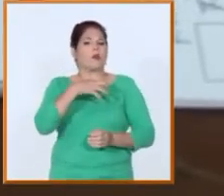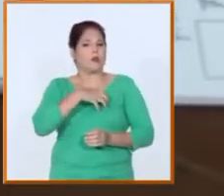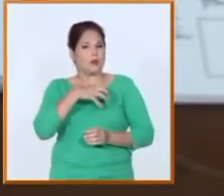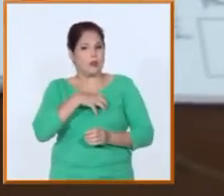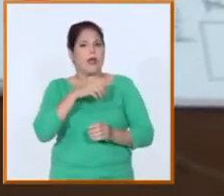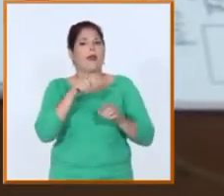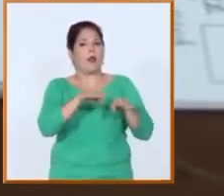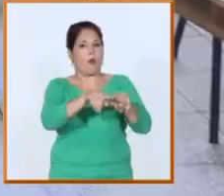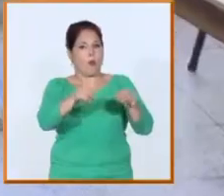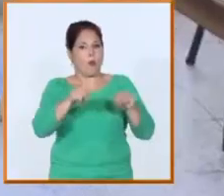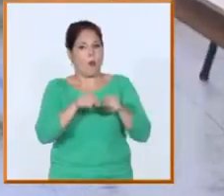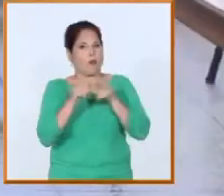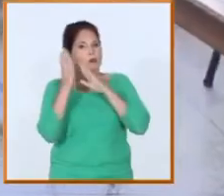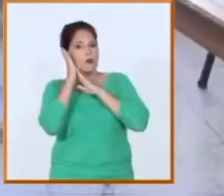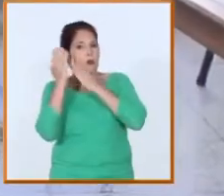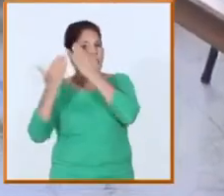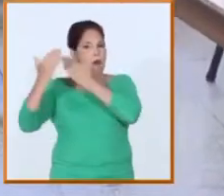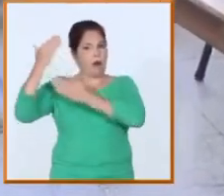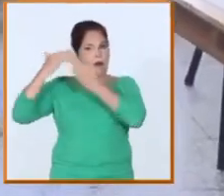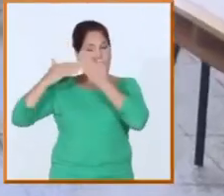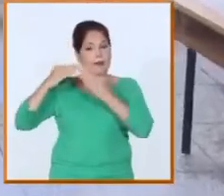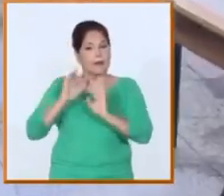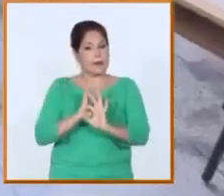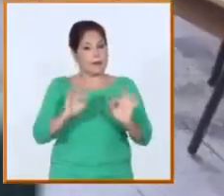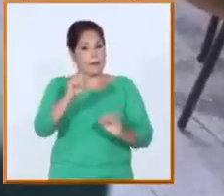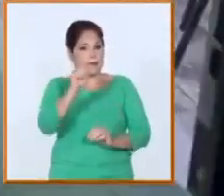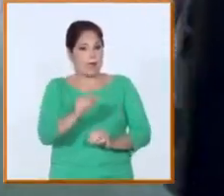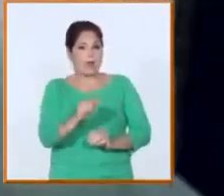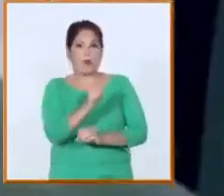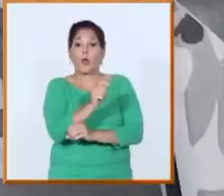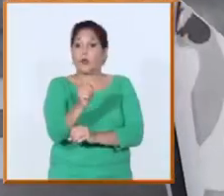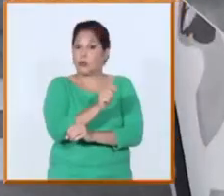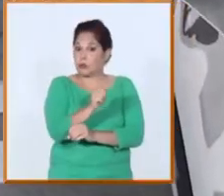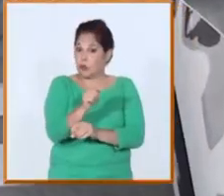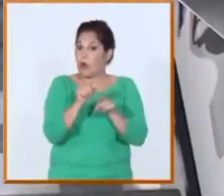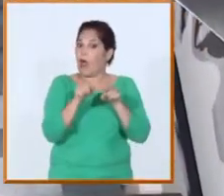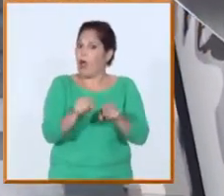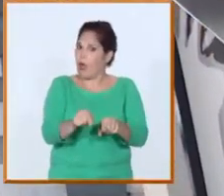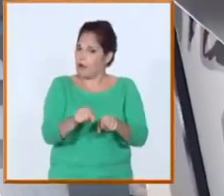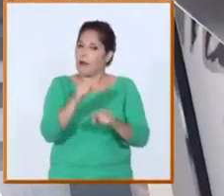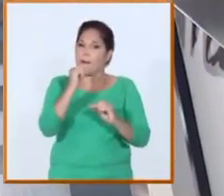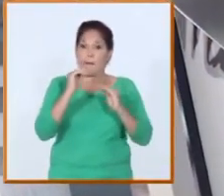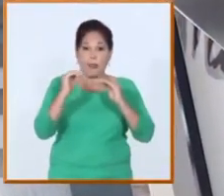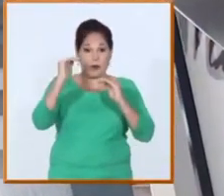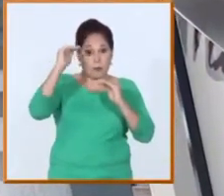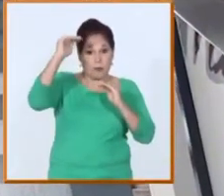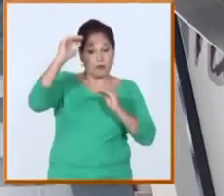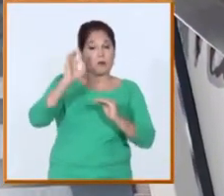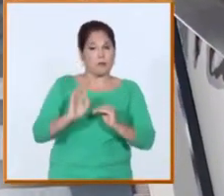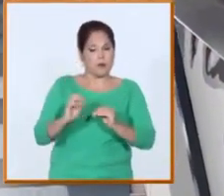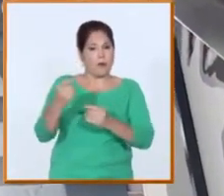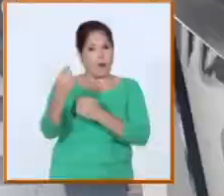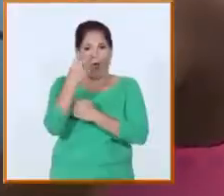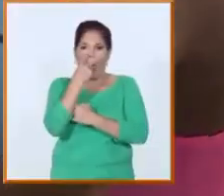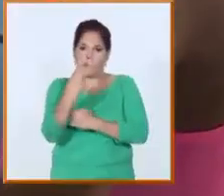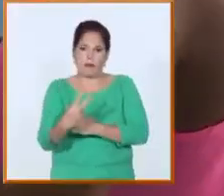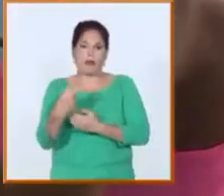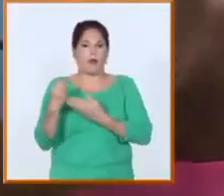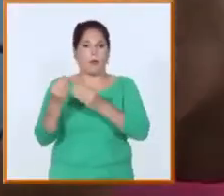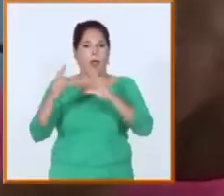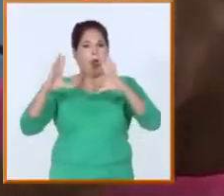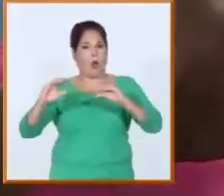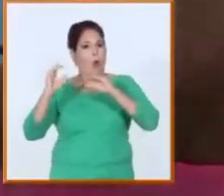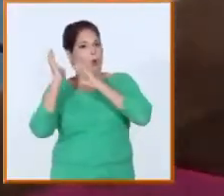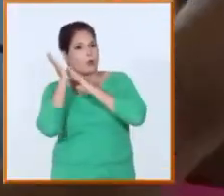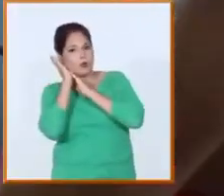en sus cuartos anteriores tienen un especialista en un instructor en cada piso que son las que nos atienden nos dan los colchones nos